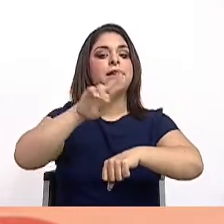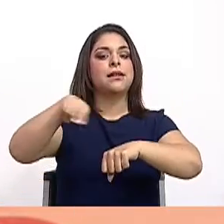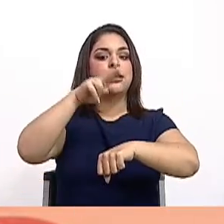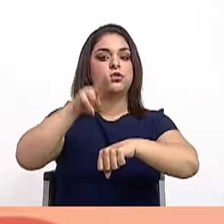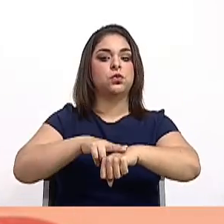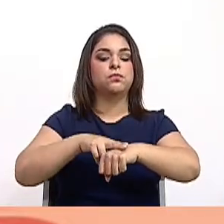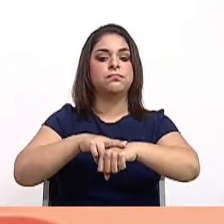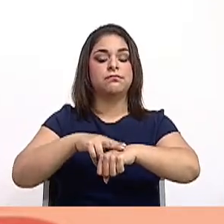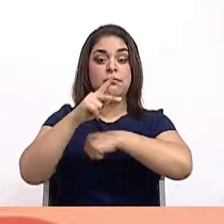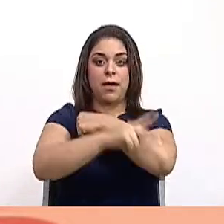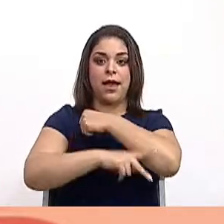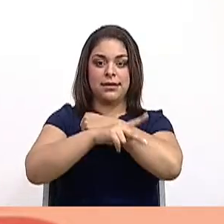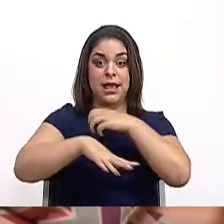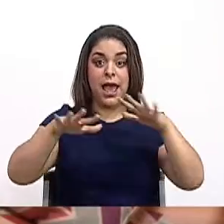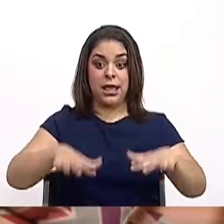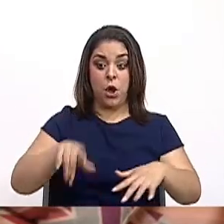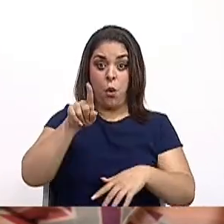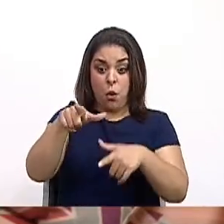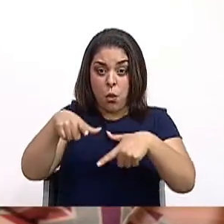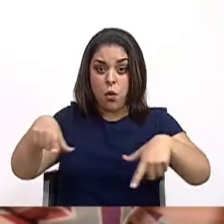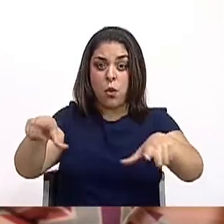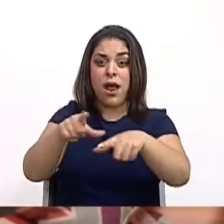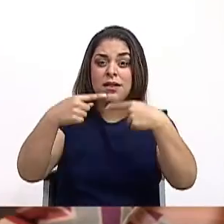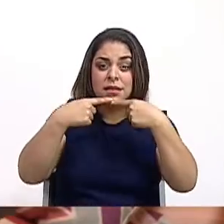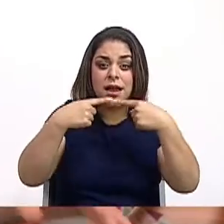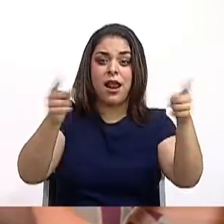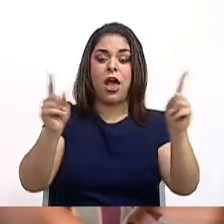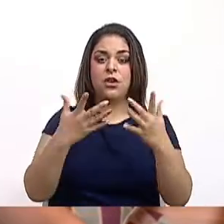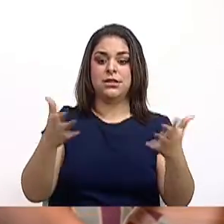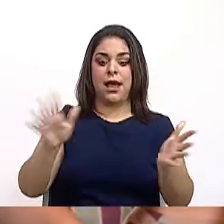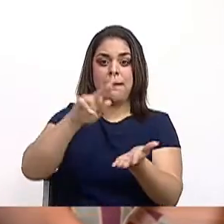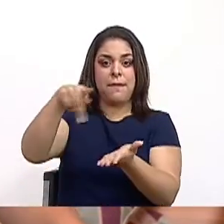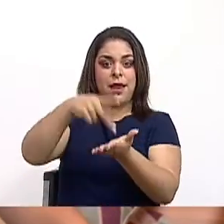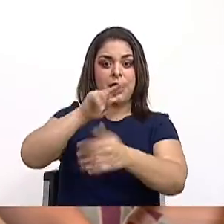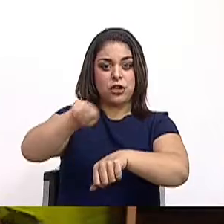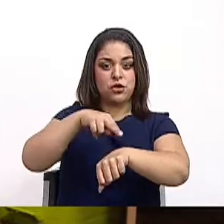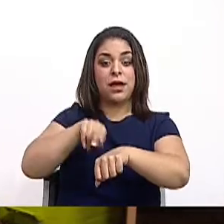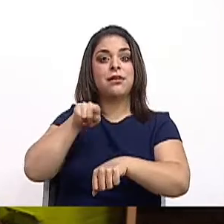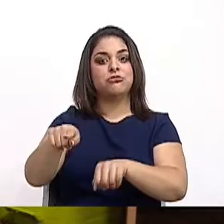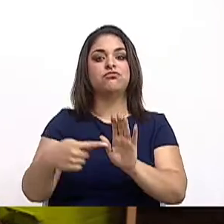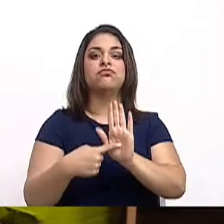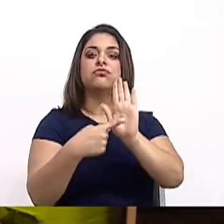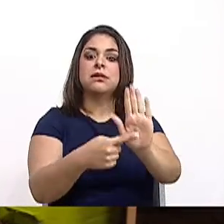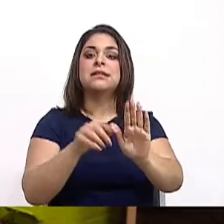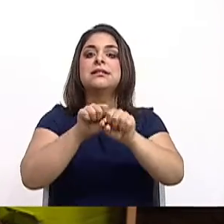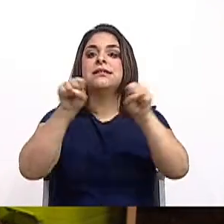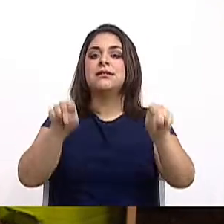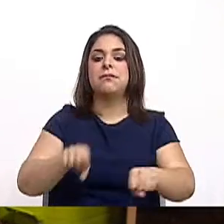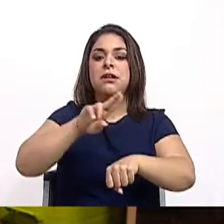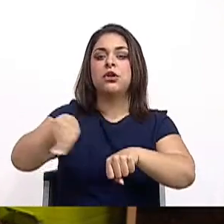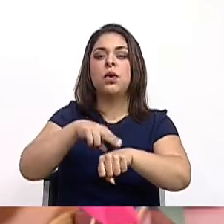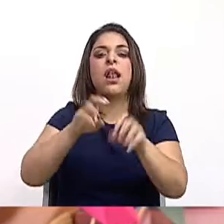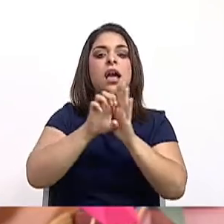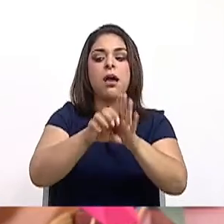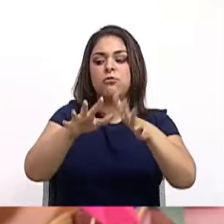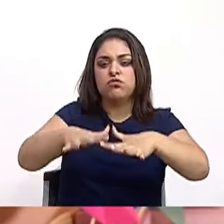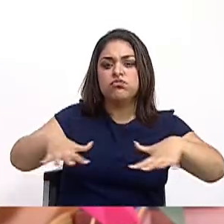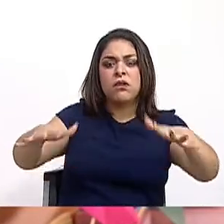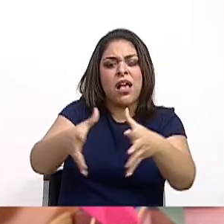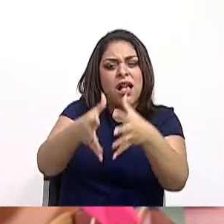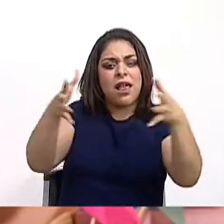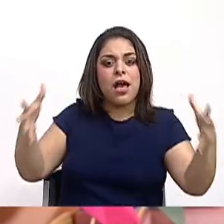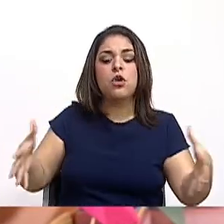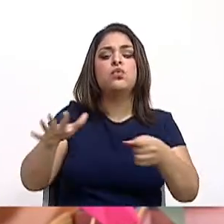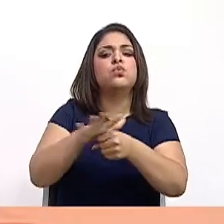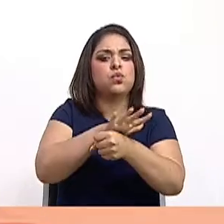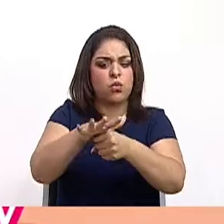territorio sea declarado parque nacional, debe ser representativo de su sistema natural. Tener una superficie amplia y suficiente